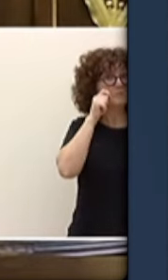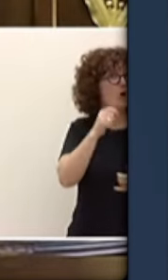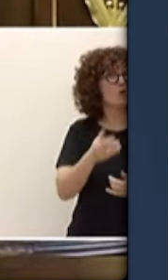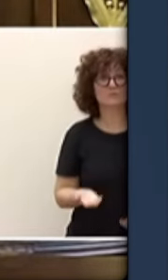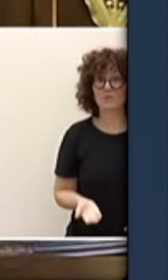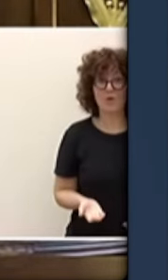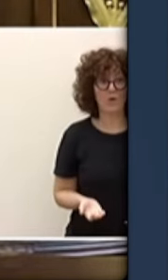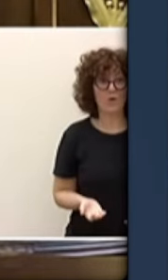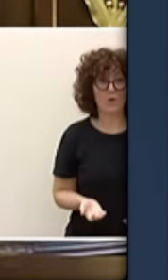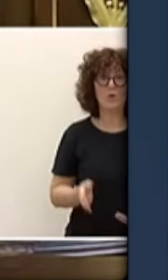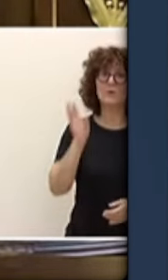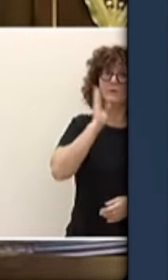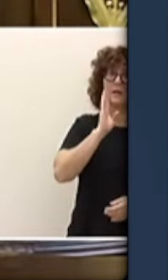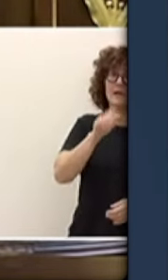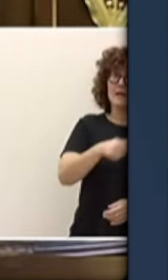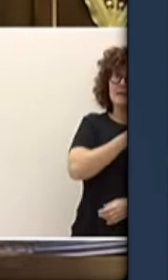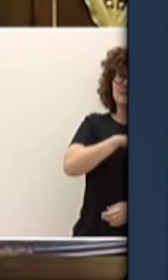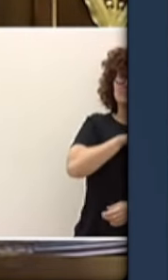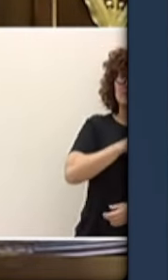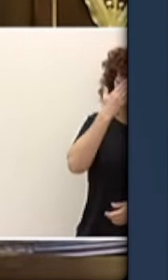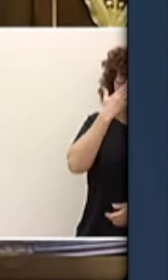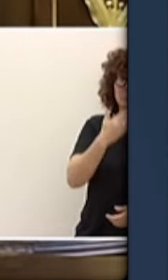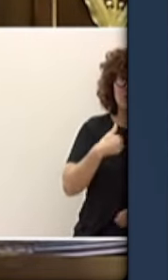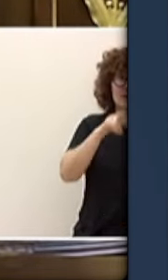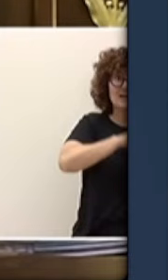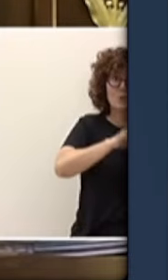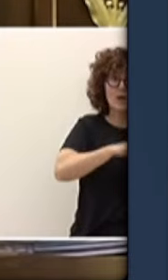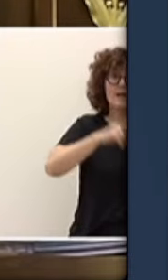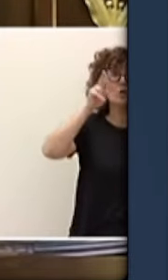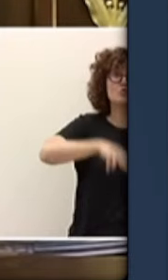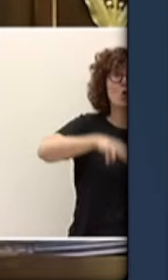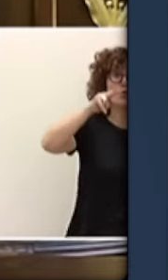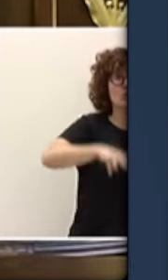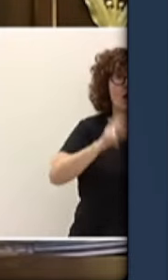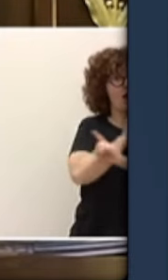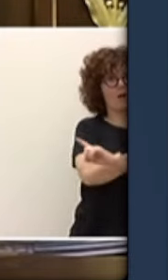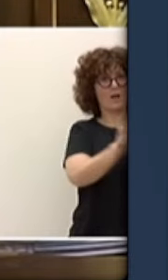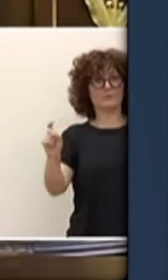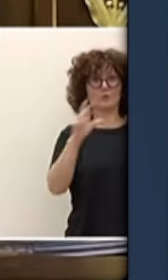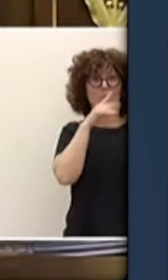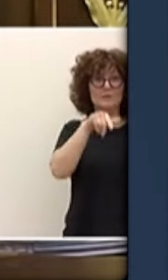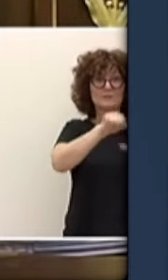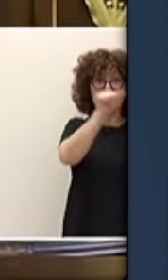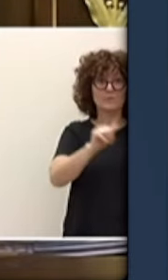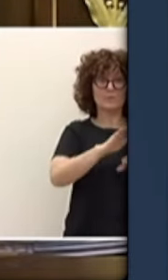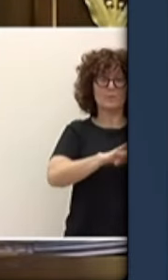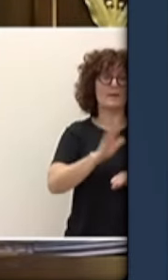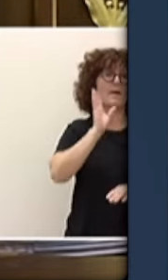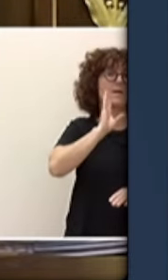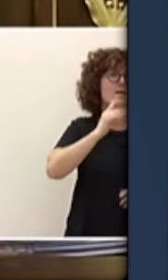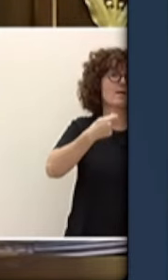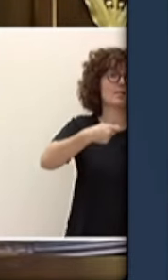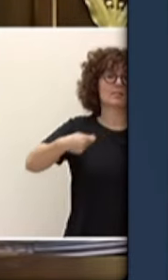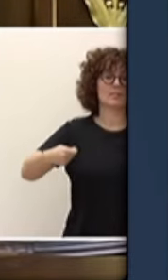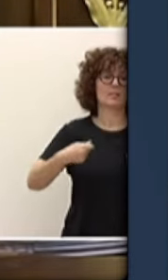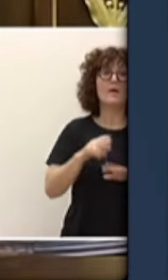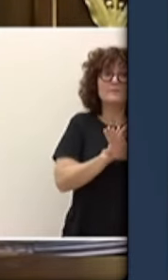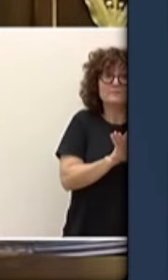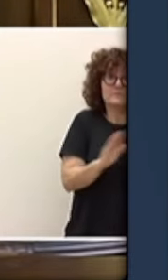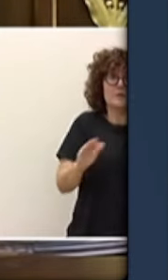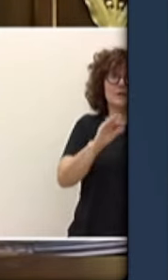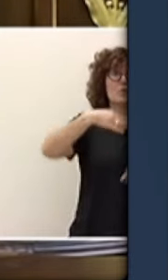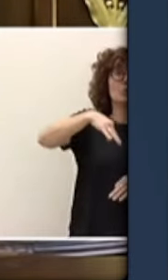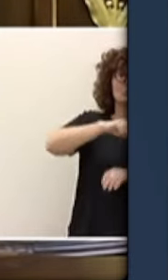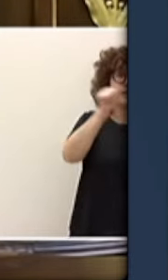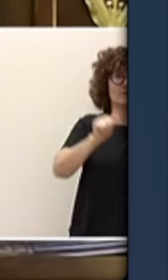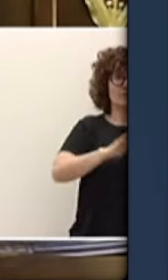porque esa es la única manera de acabar con el negocio de las mafias y esa es la única manera de salvar vidas y nosotros seguiremos insistiendo en la